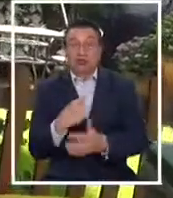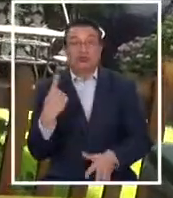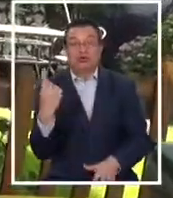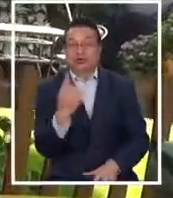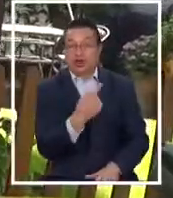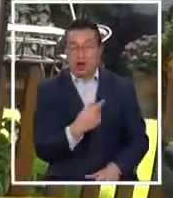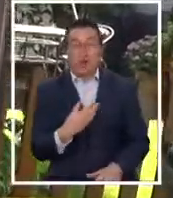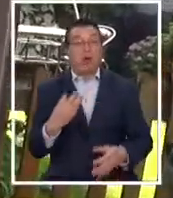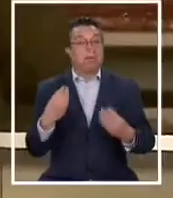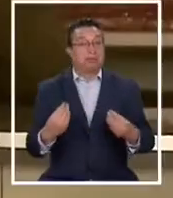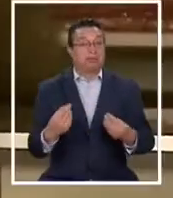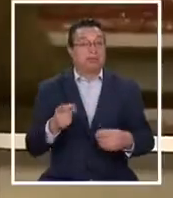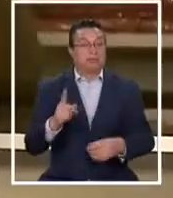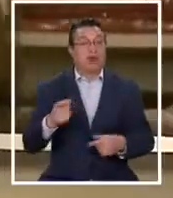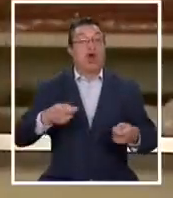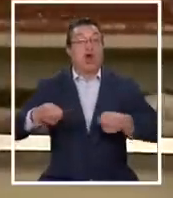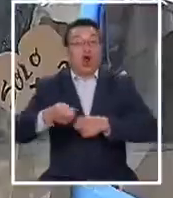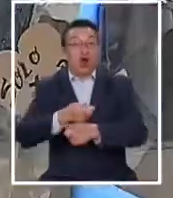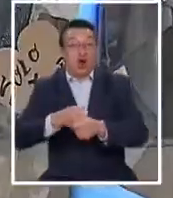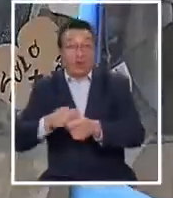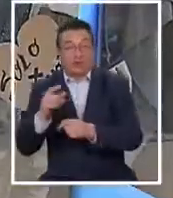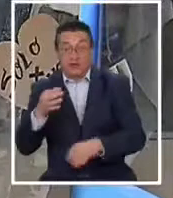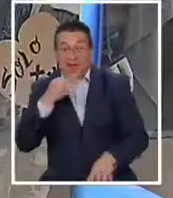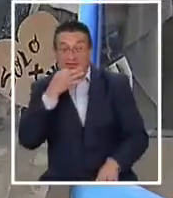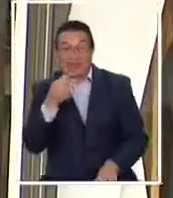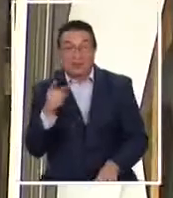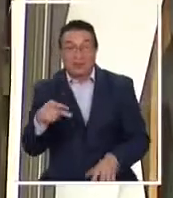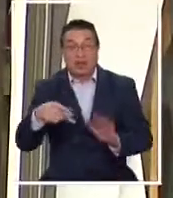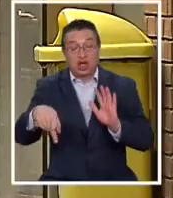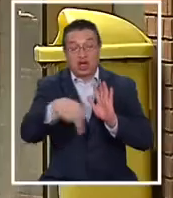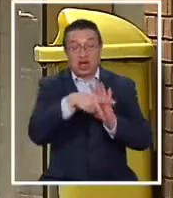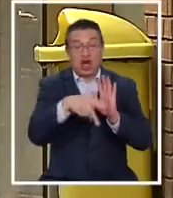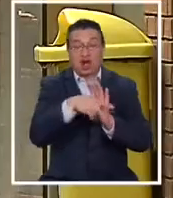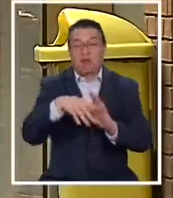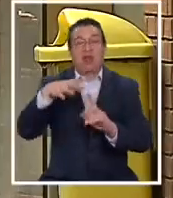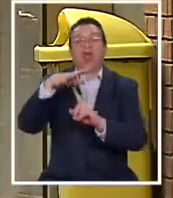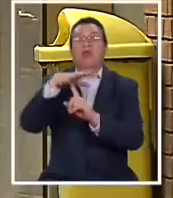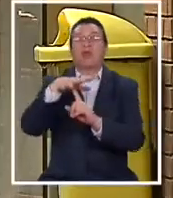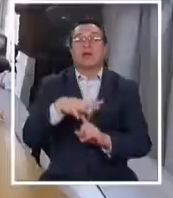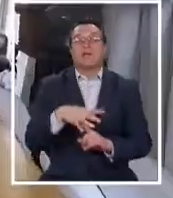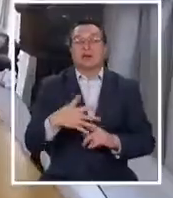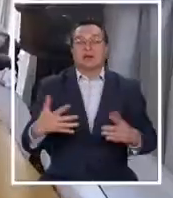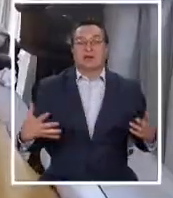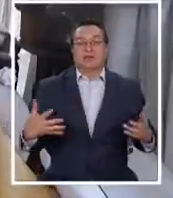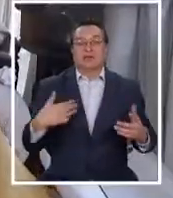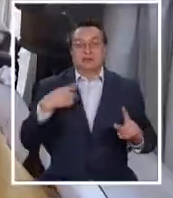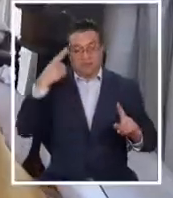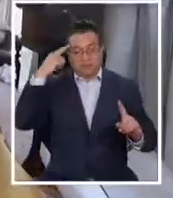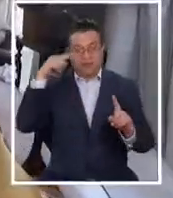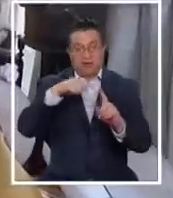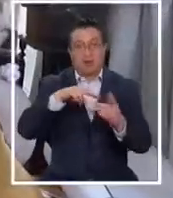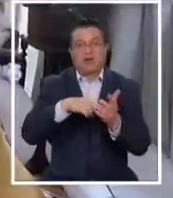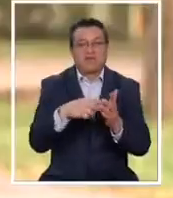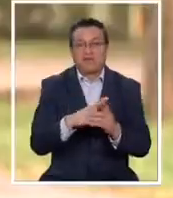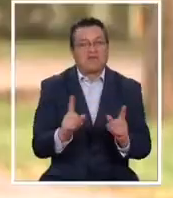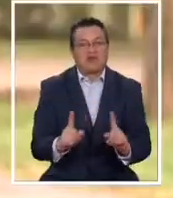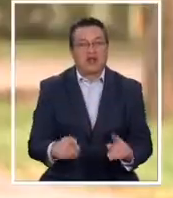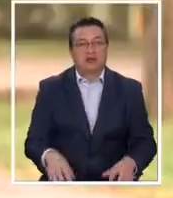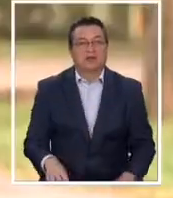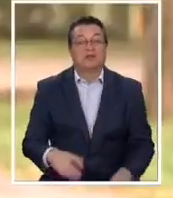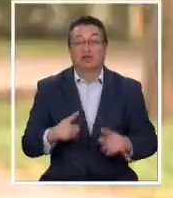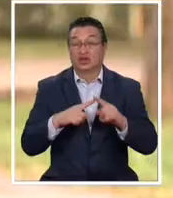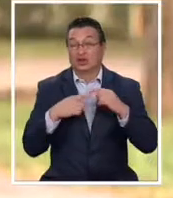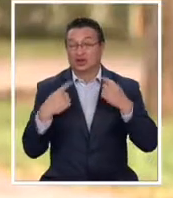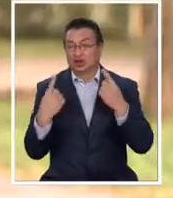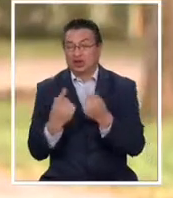conformes. Desde los gremios del comercio aseguran que esta normativa es discriminatoria y no apunta al verdadero problema. Todo este